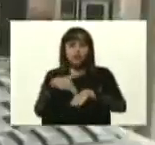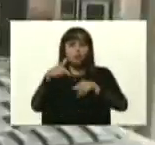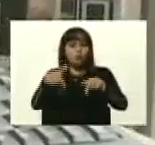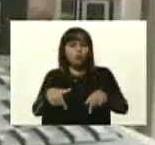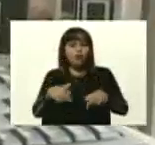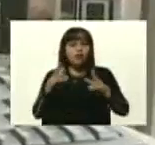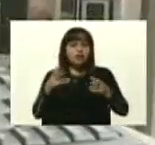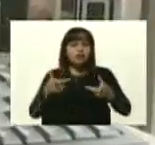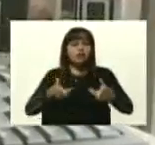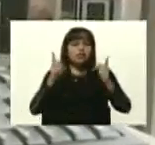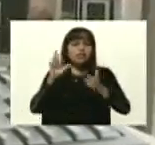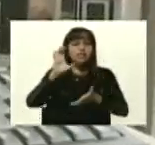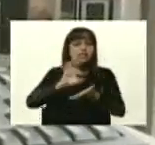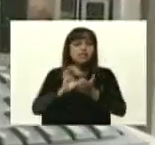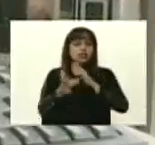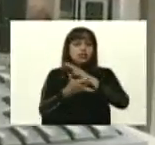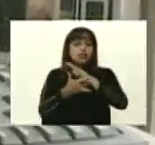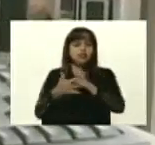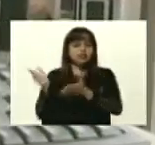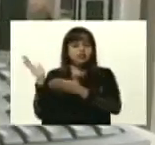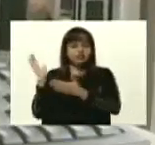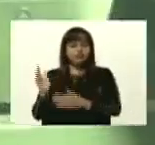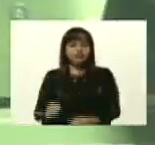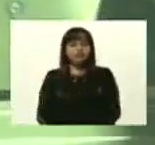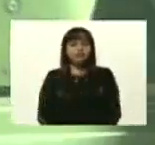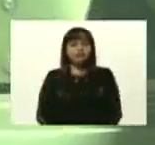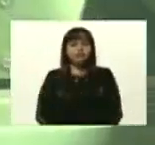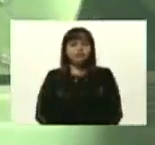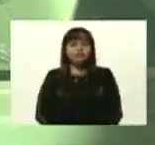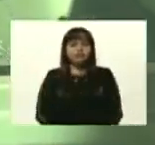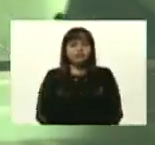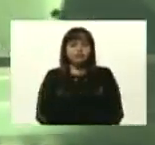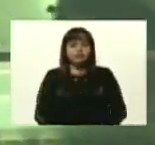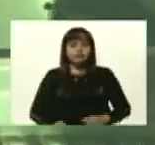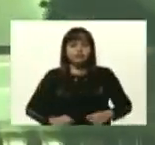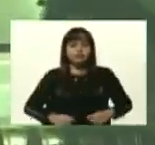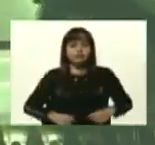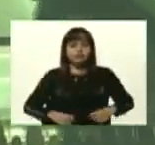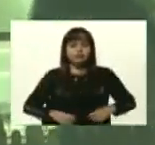estamos inaugurando este centro de tecnología. Adelante, Miguel. Gracias, gobernador.